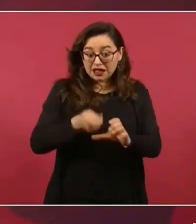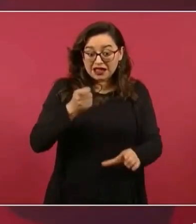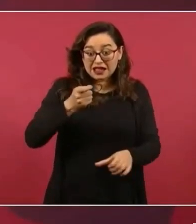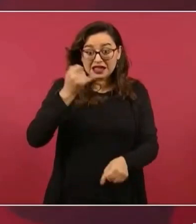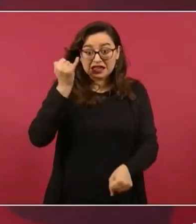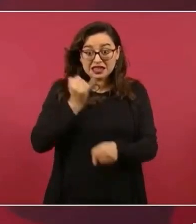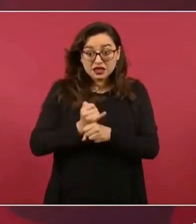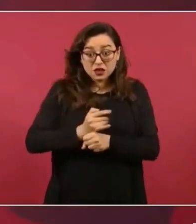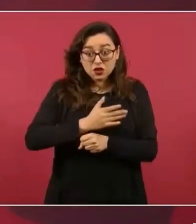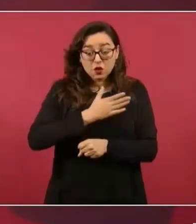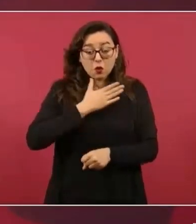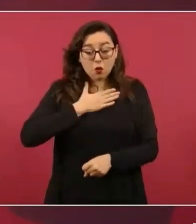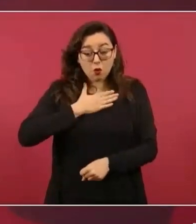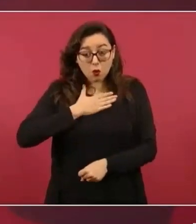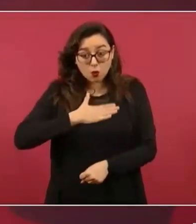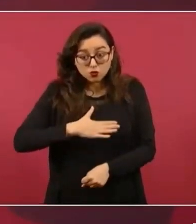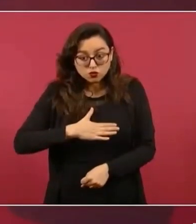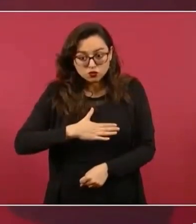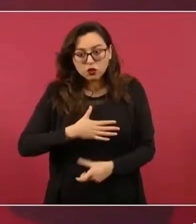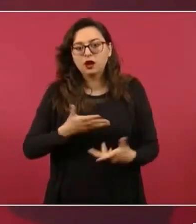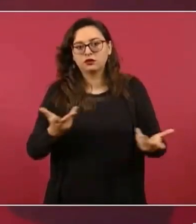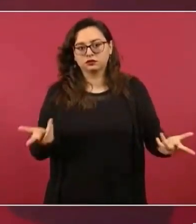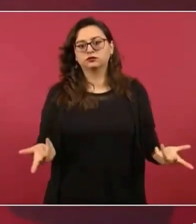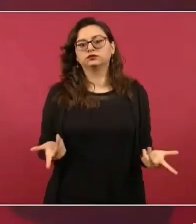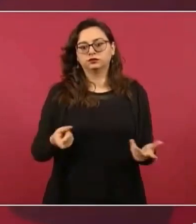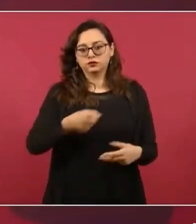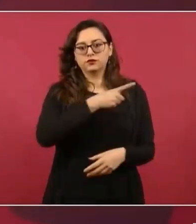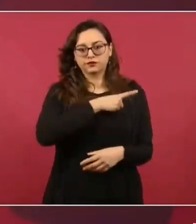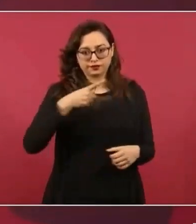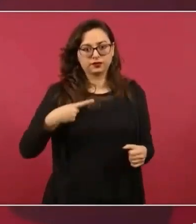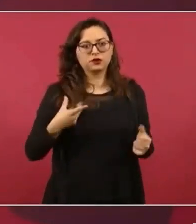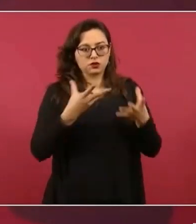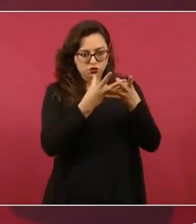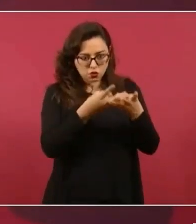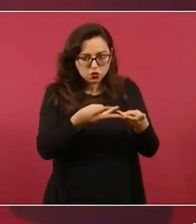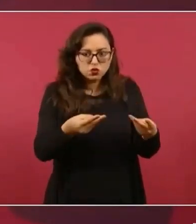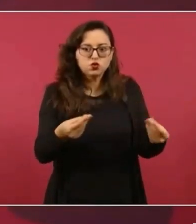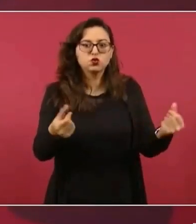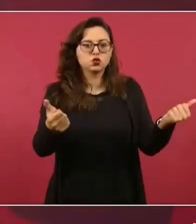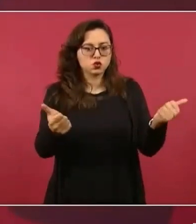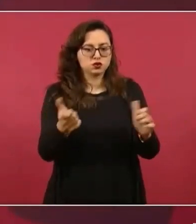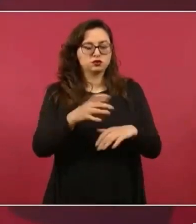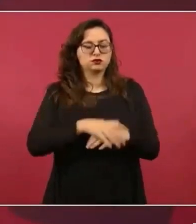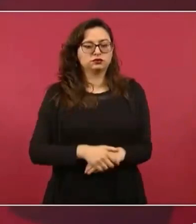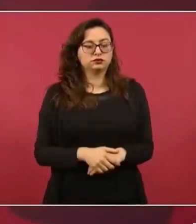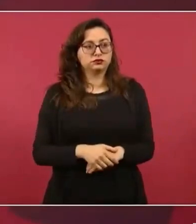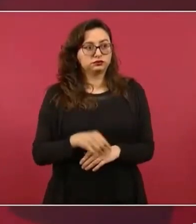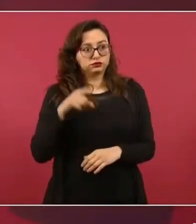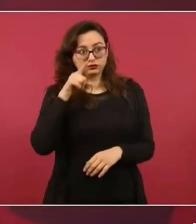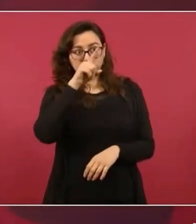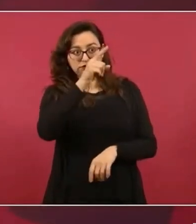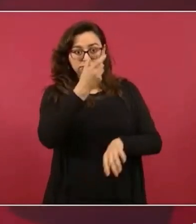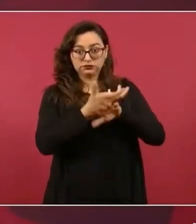Y donde quiera que se cometa un acto de injusticia,